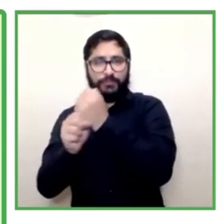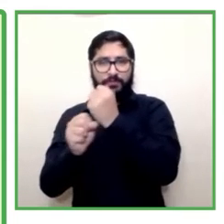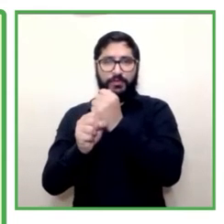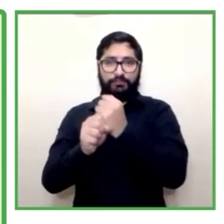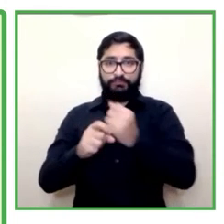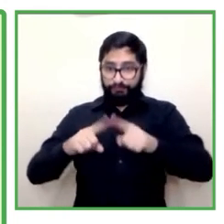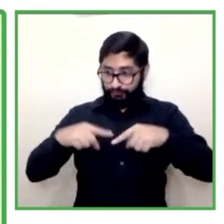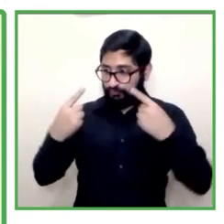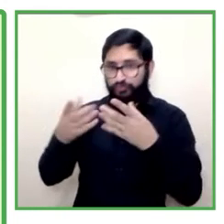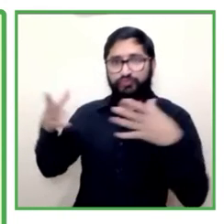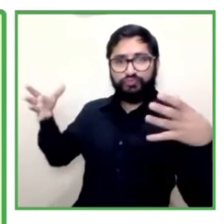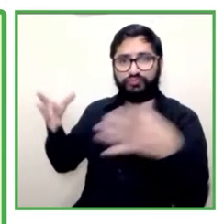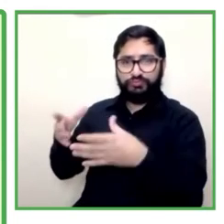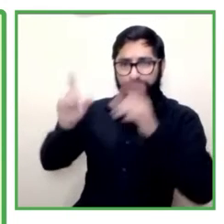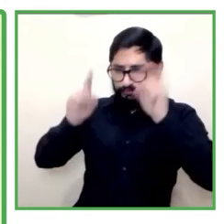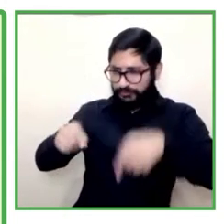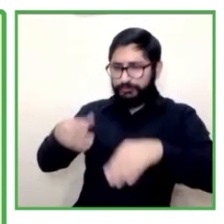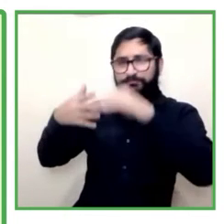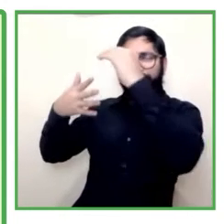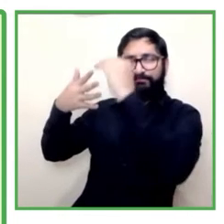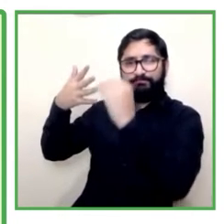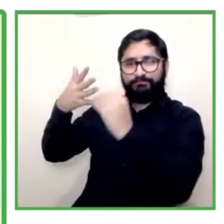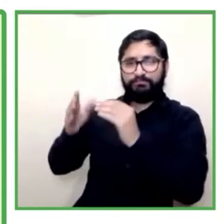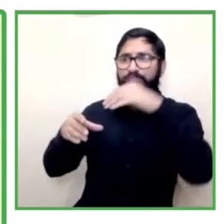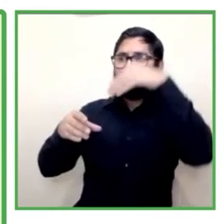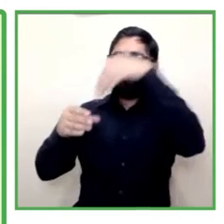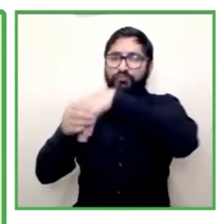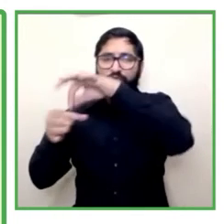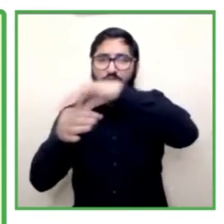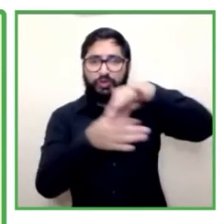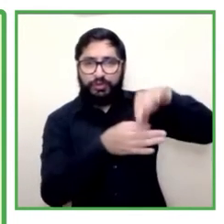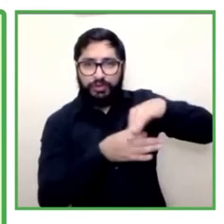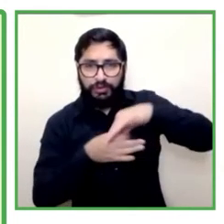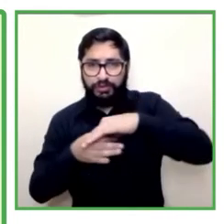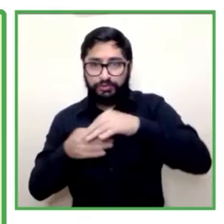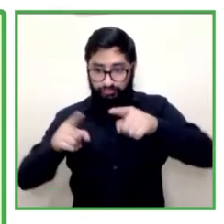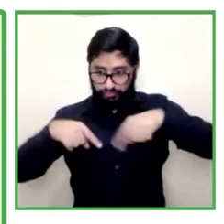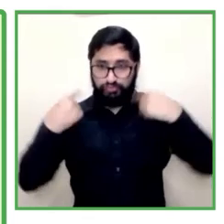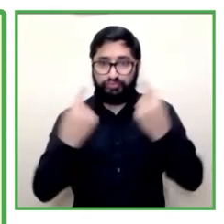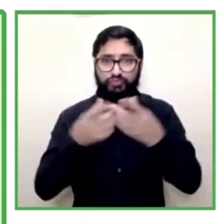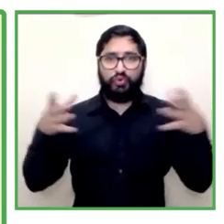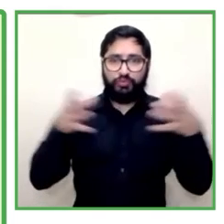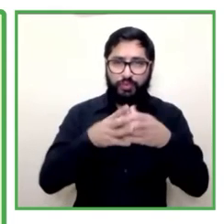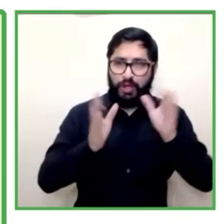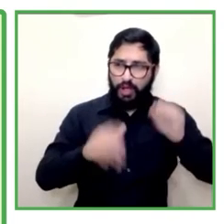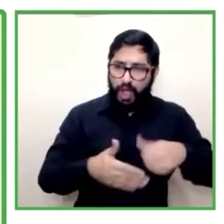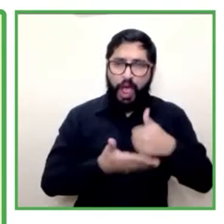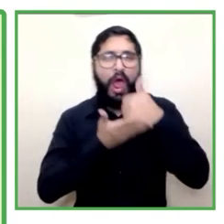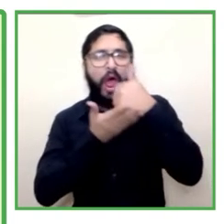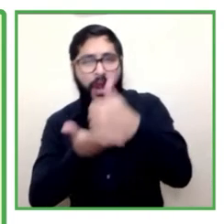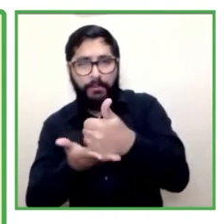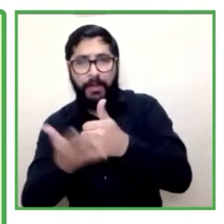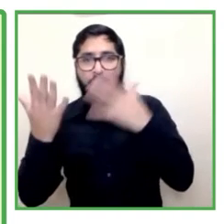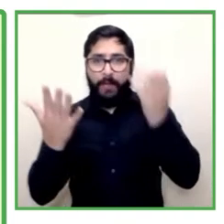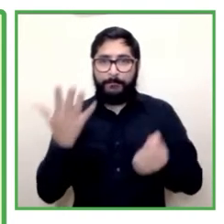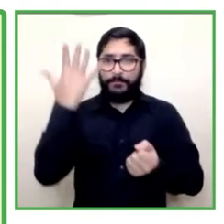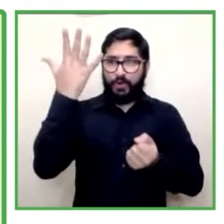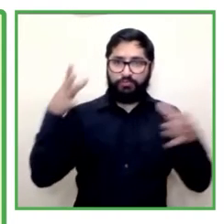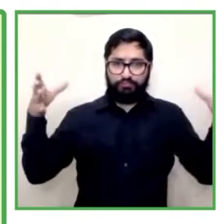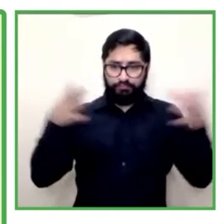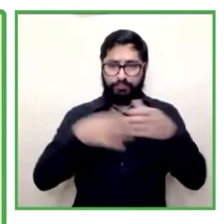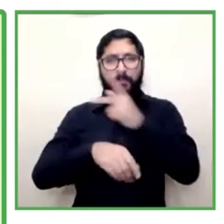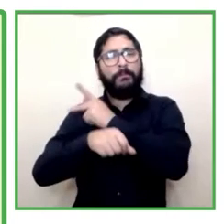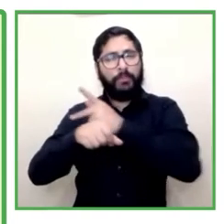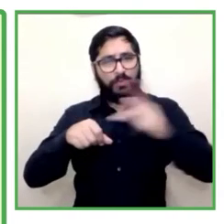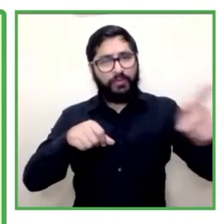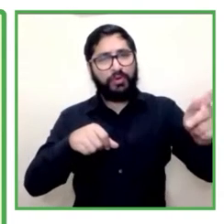porque en nuestra cooperativa, como les dije, hay cinco profesionales, hay cinco usuarios o exusuarios, pero también hay cinco organizaciones